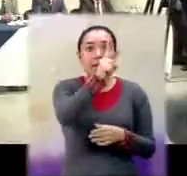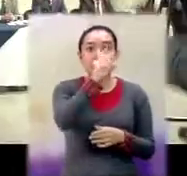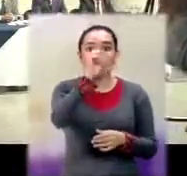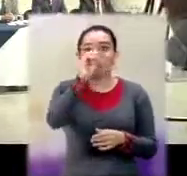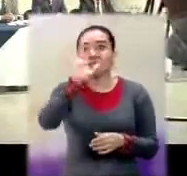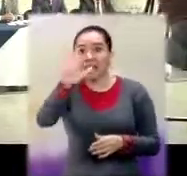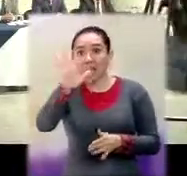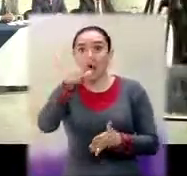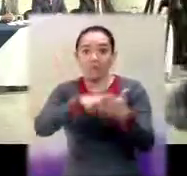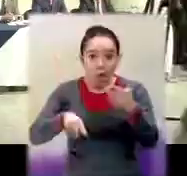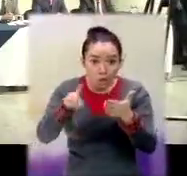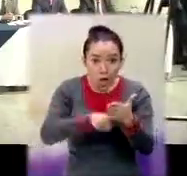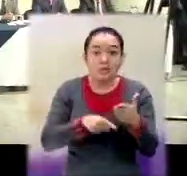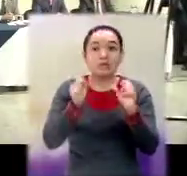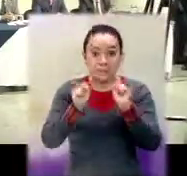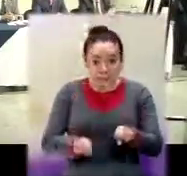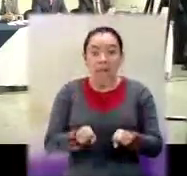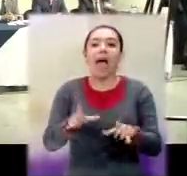A estos.